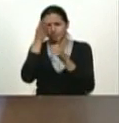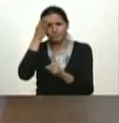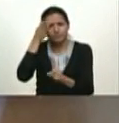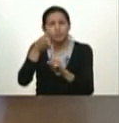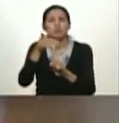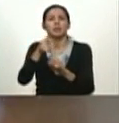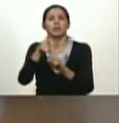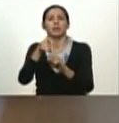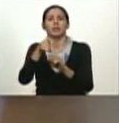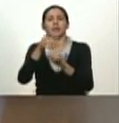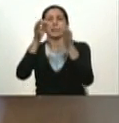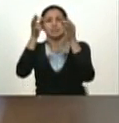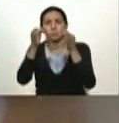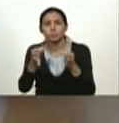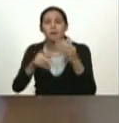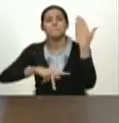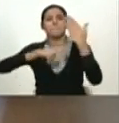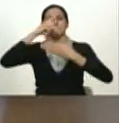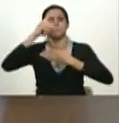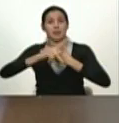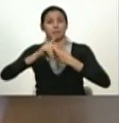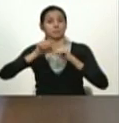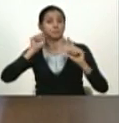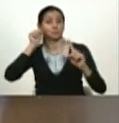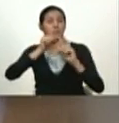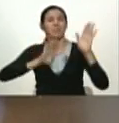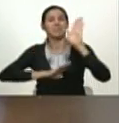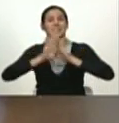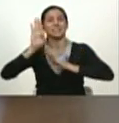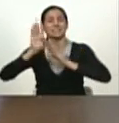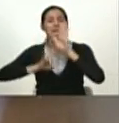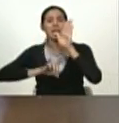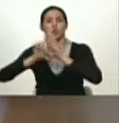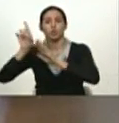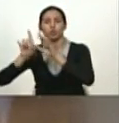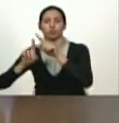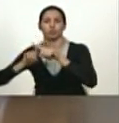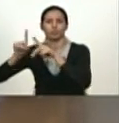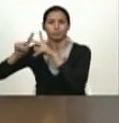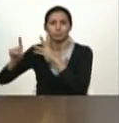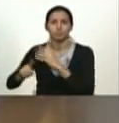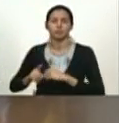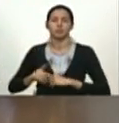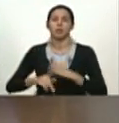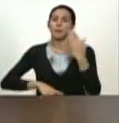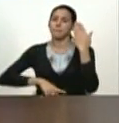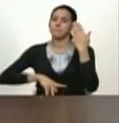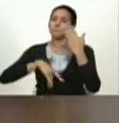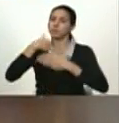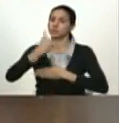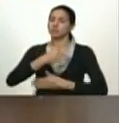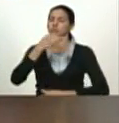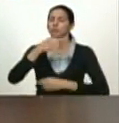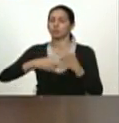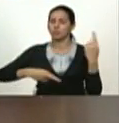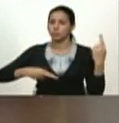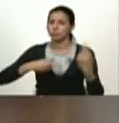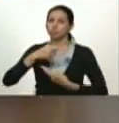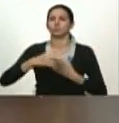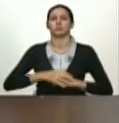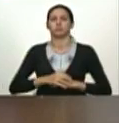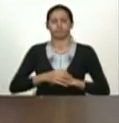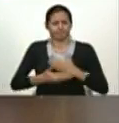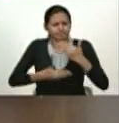los planes para el desarrollo de la viabilidad del proyecto revolucionario del avance